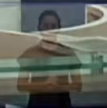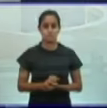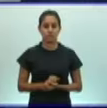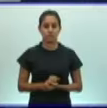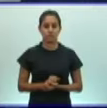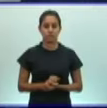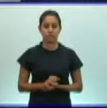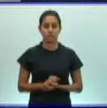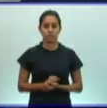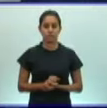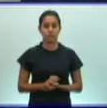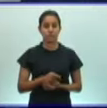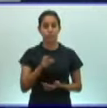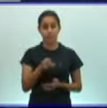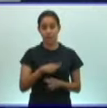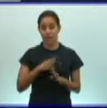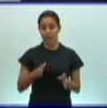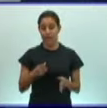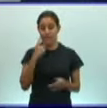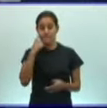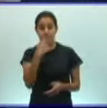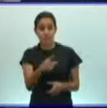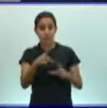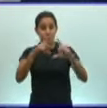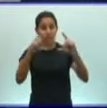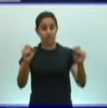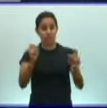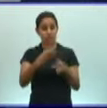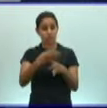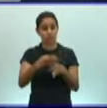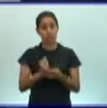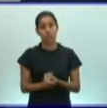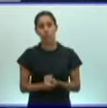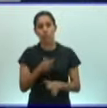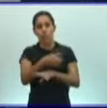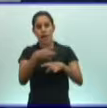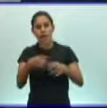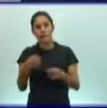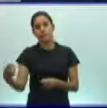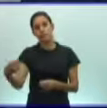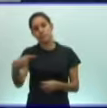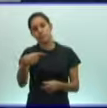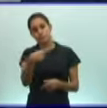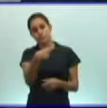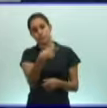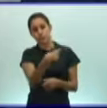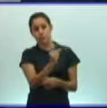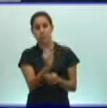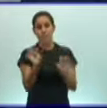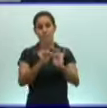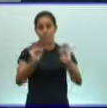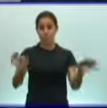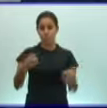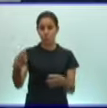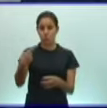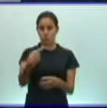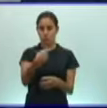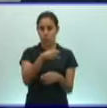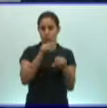Bien, hemos visto la definición tanto de platermintos como de nematermintos. Hemos podido ver